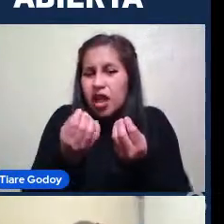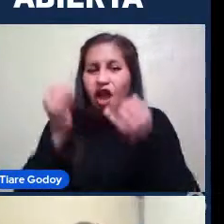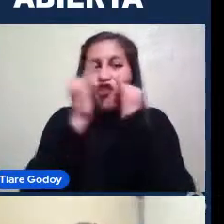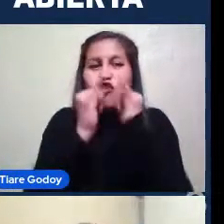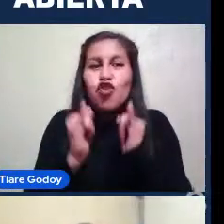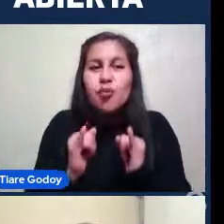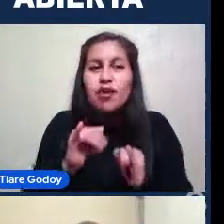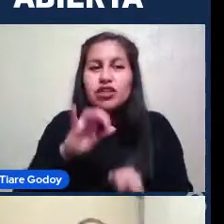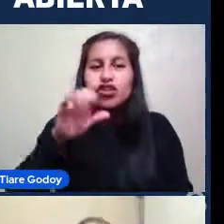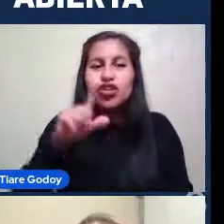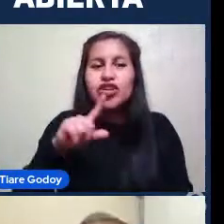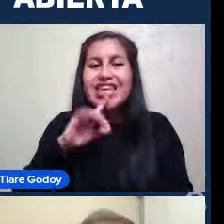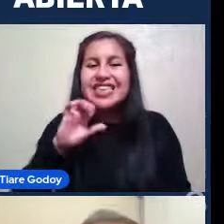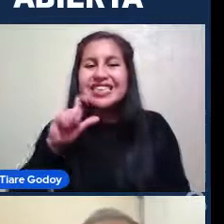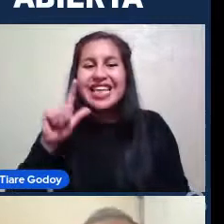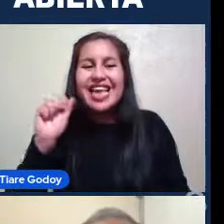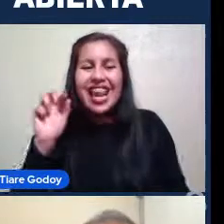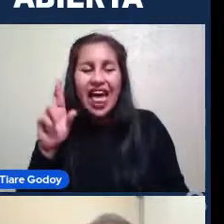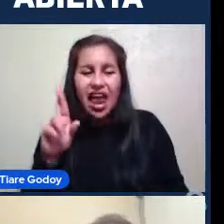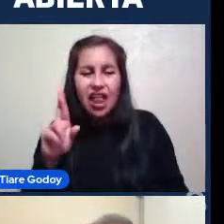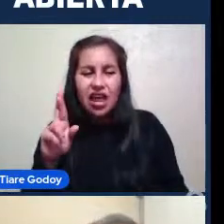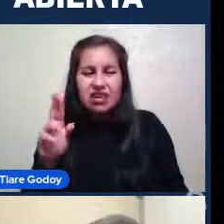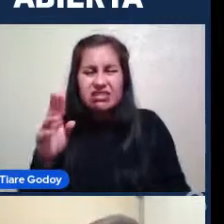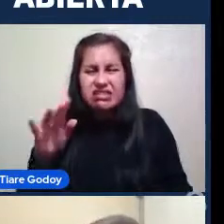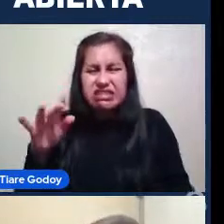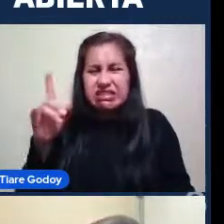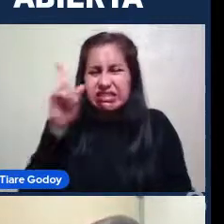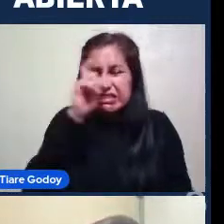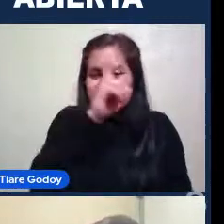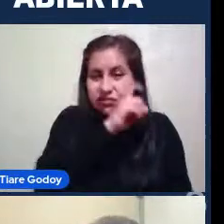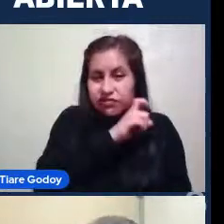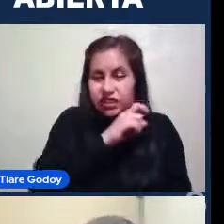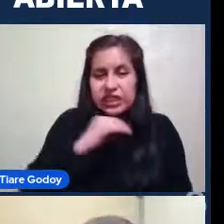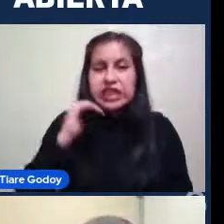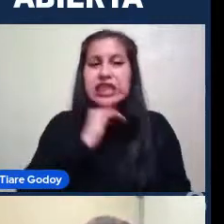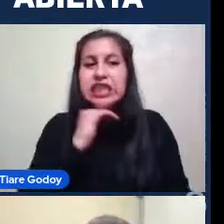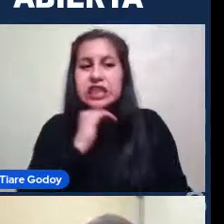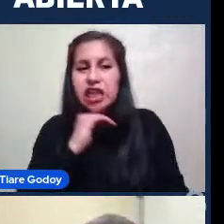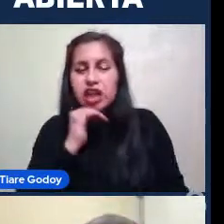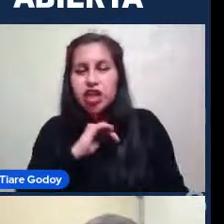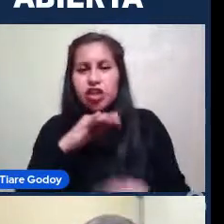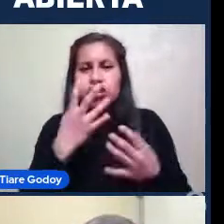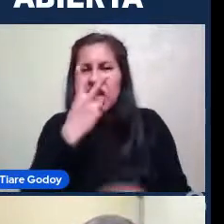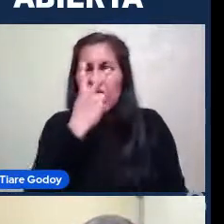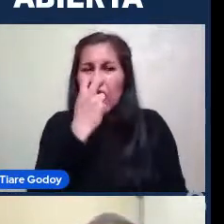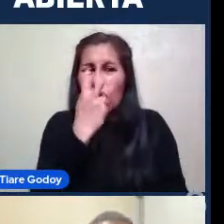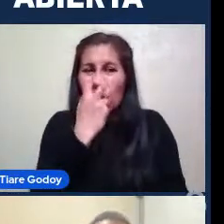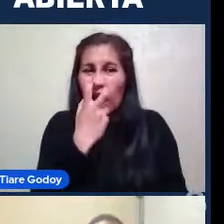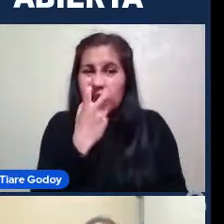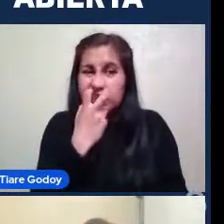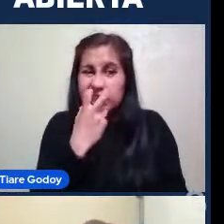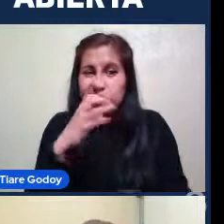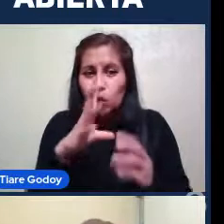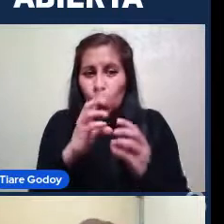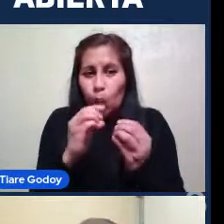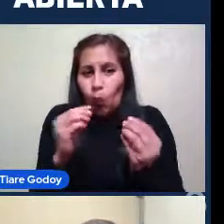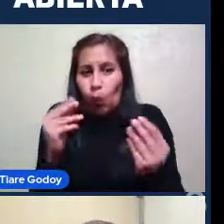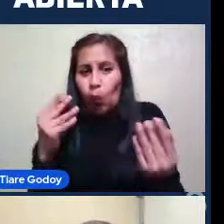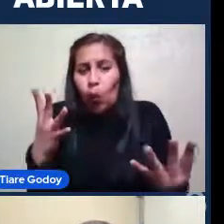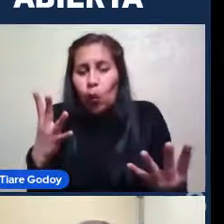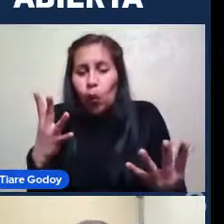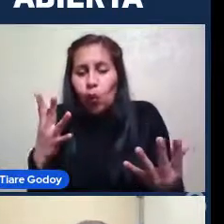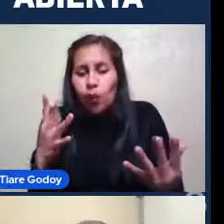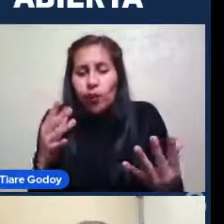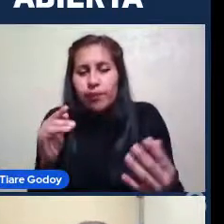Muy violenta Y muy acelerada Lo que consume Rápidamente Todo el gas De las galaxias Haciendo que Cuando